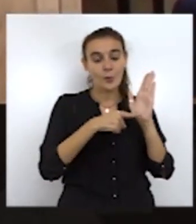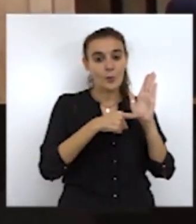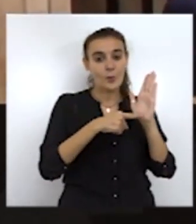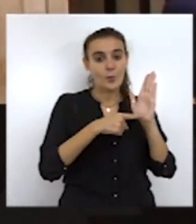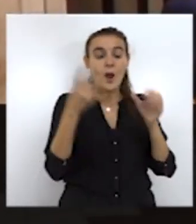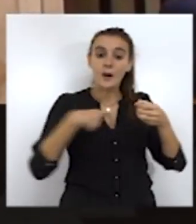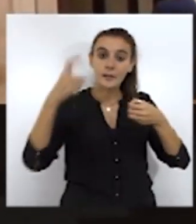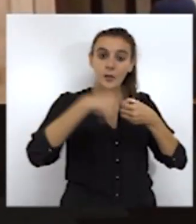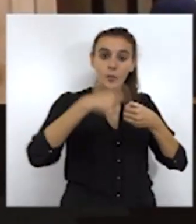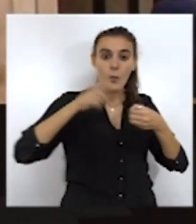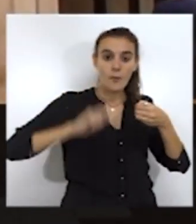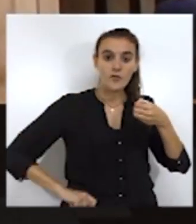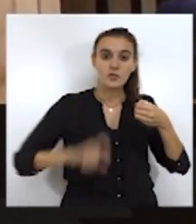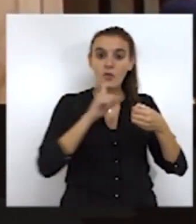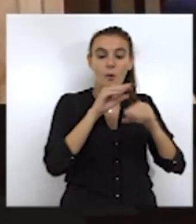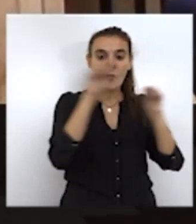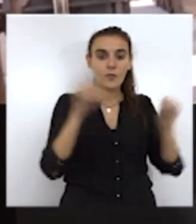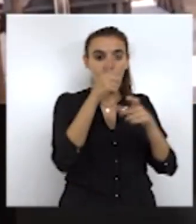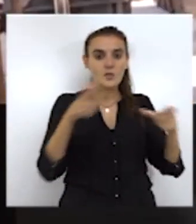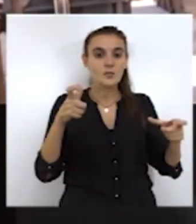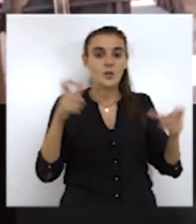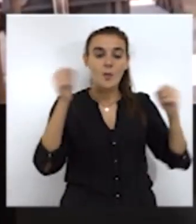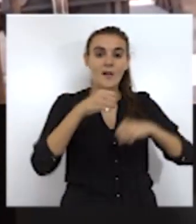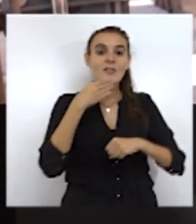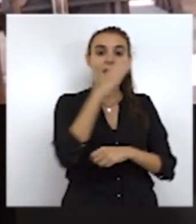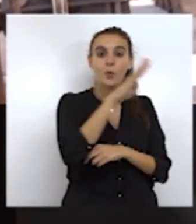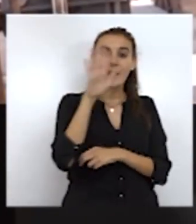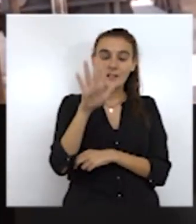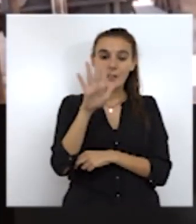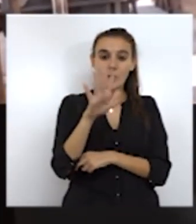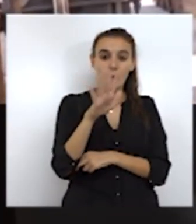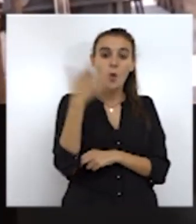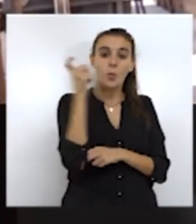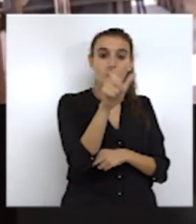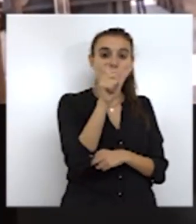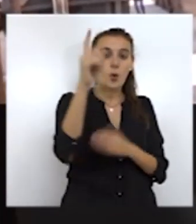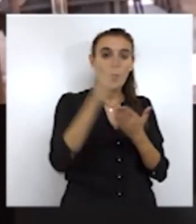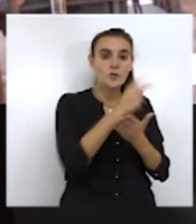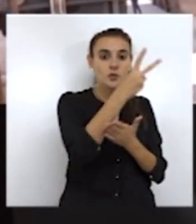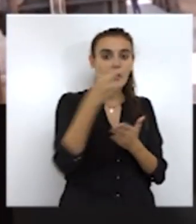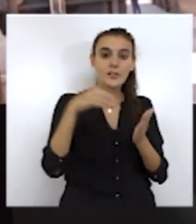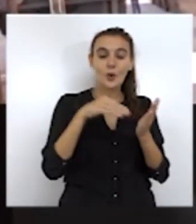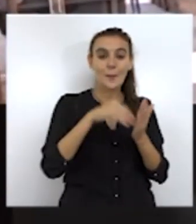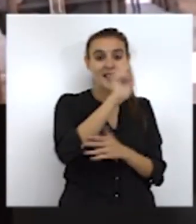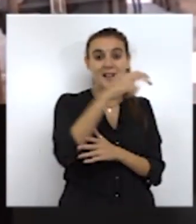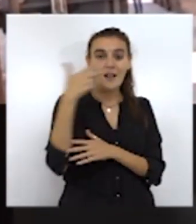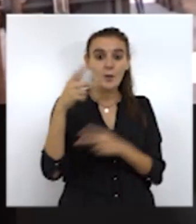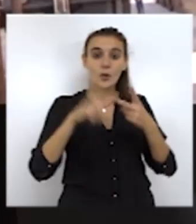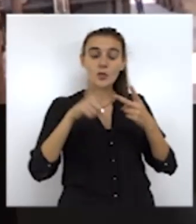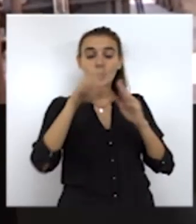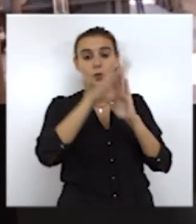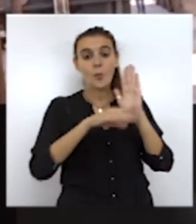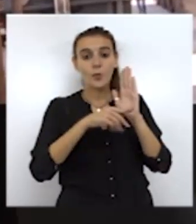recualificación profesional mediante formación para mayores de 45 años con un importe de casi 1.200.000 euros y